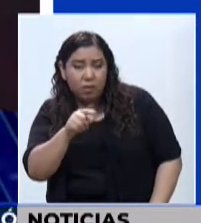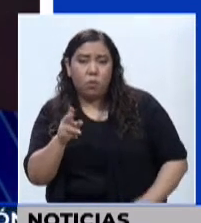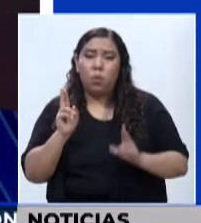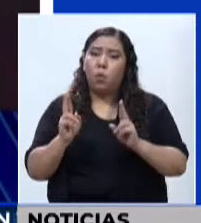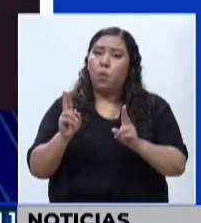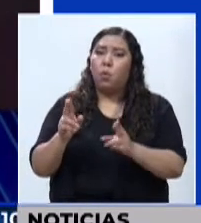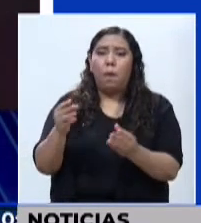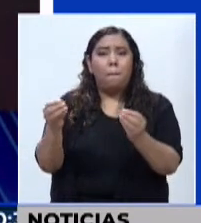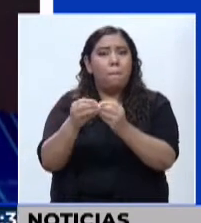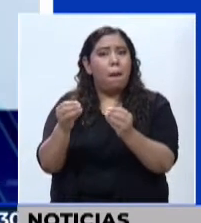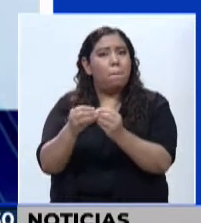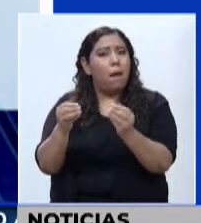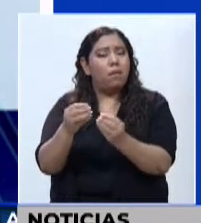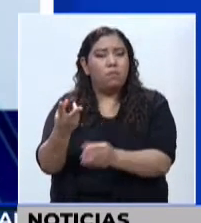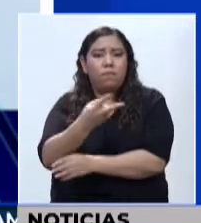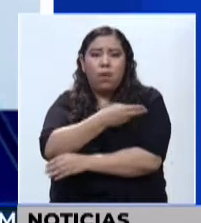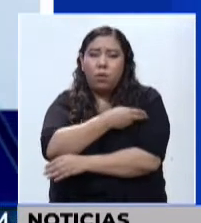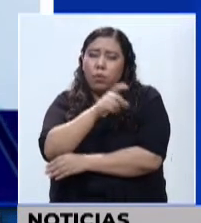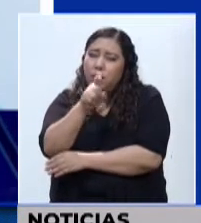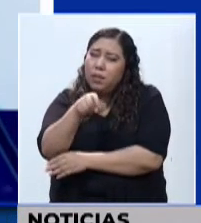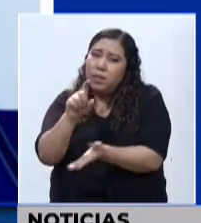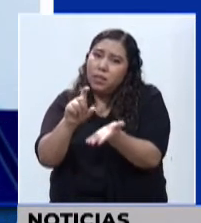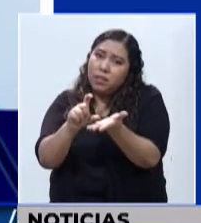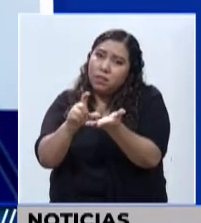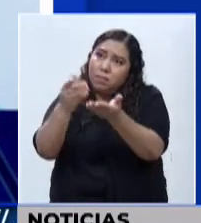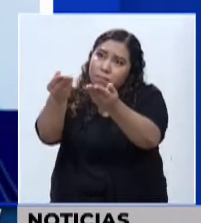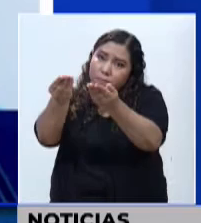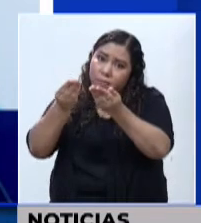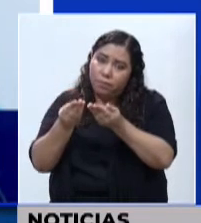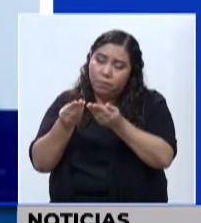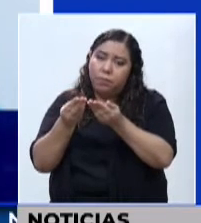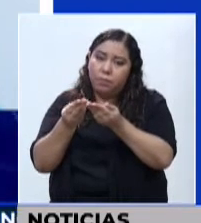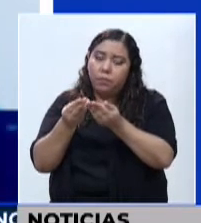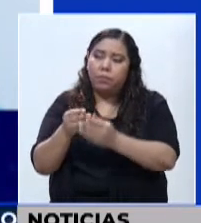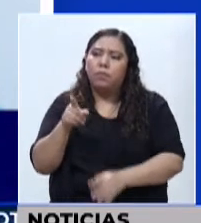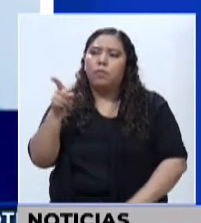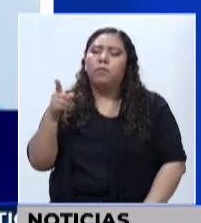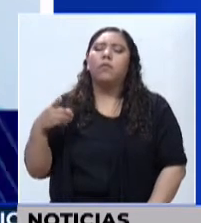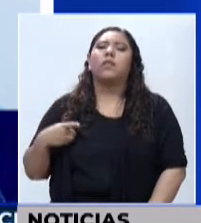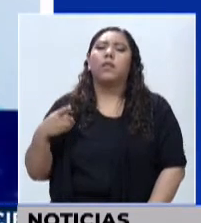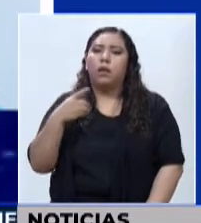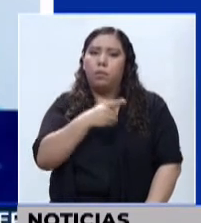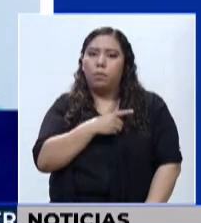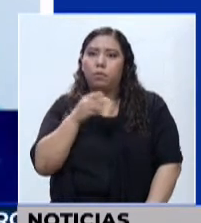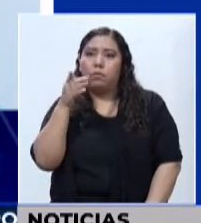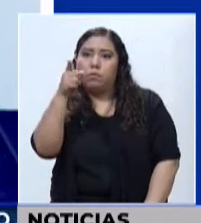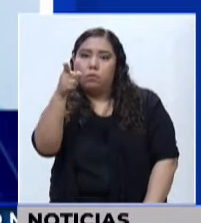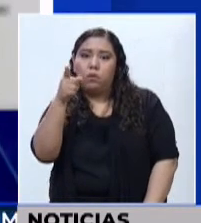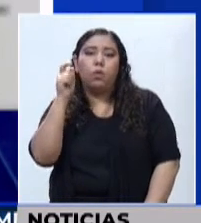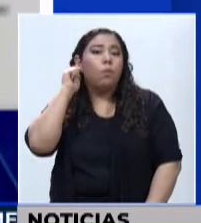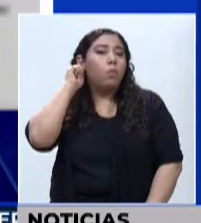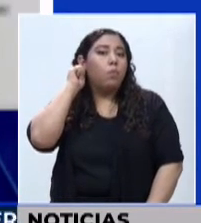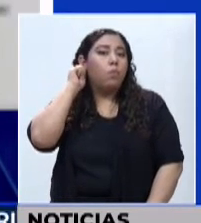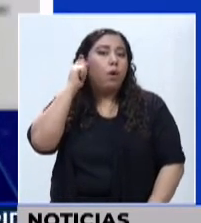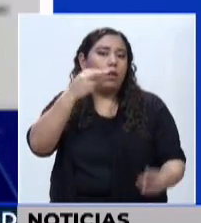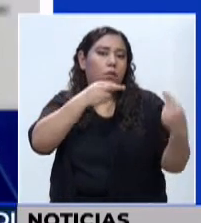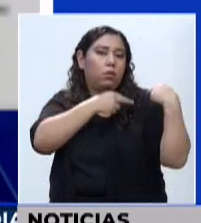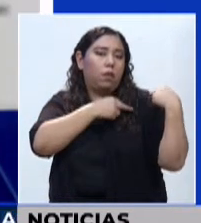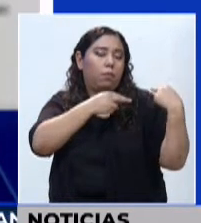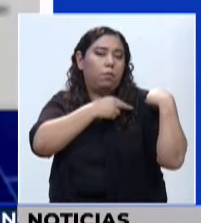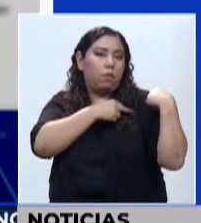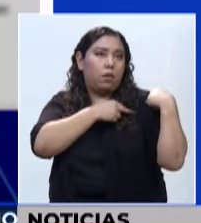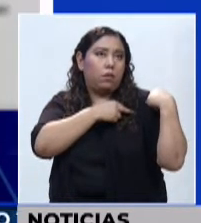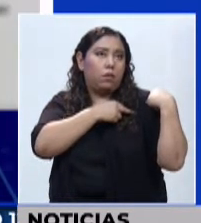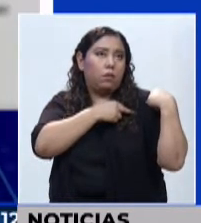destacó que senadores congresistas han pedido a la señora Gail Smith, que es una persona designada por la